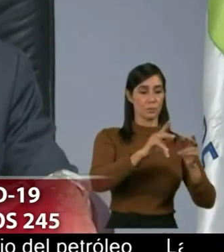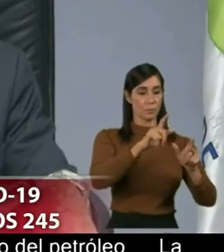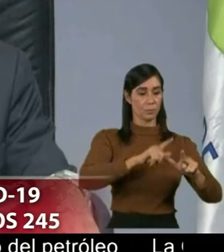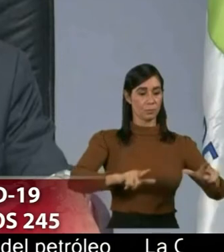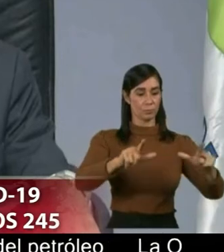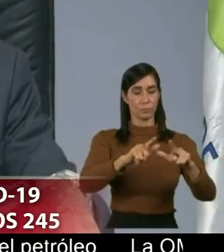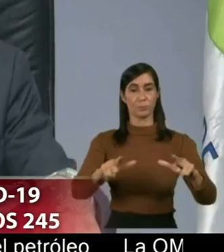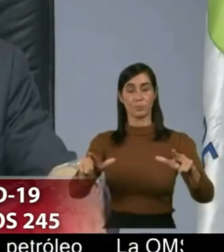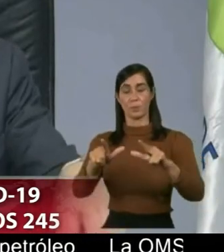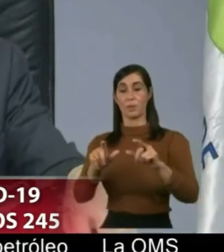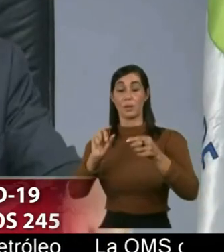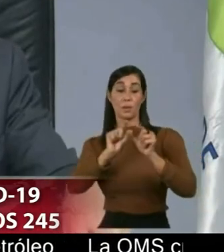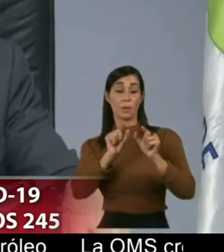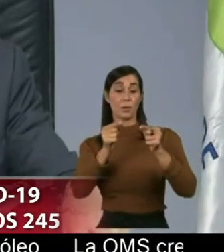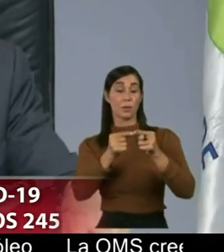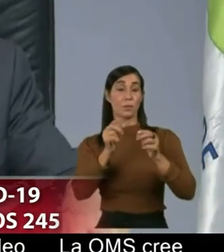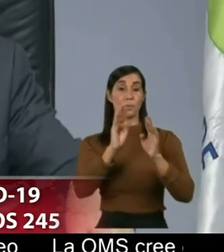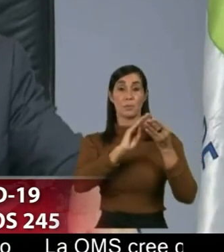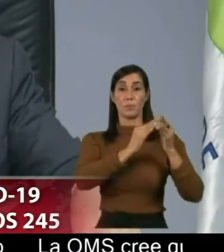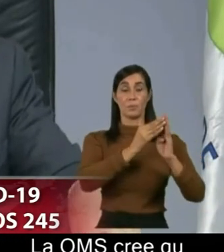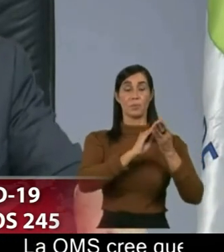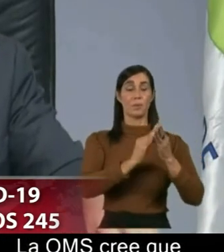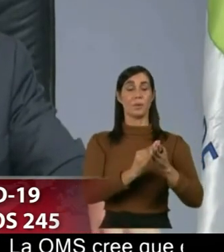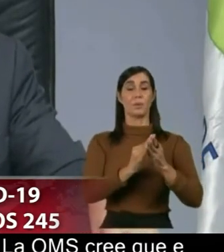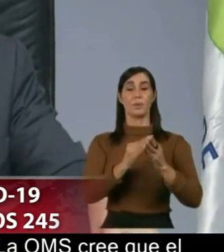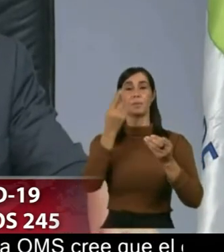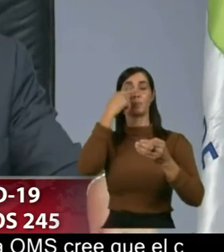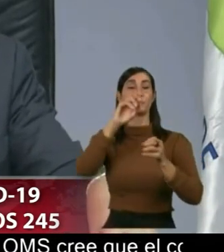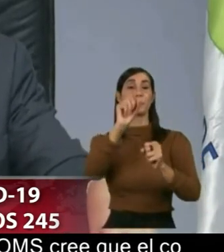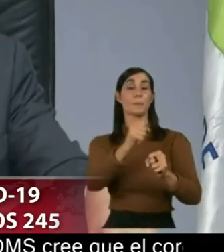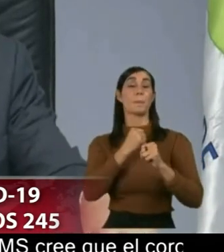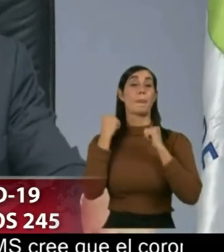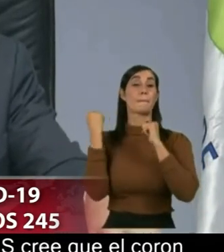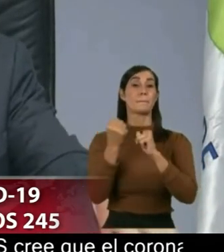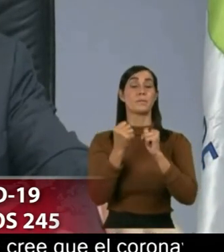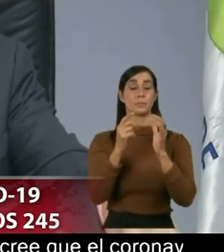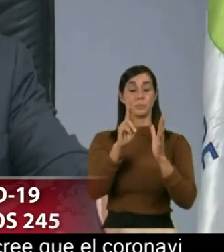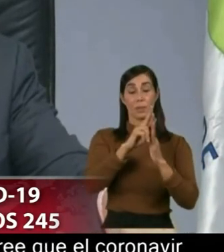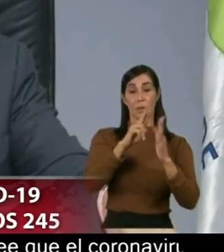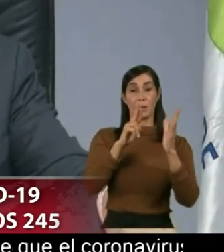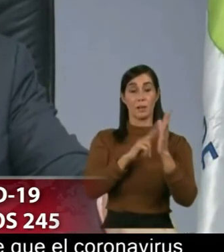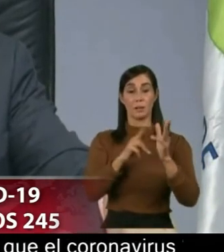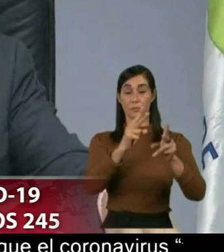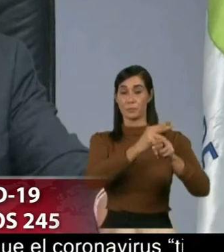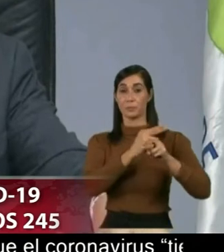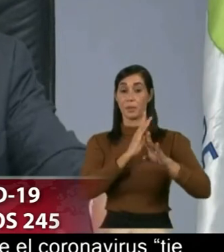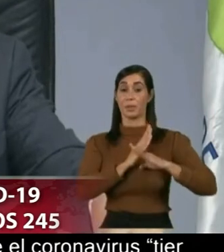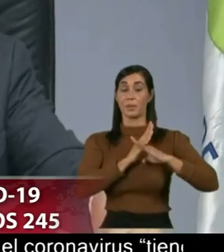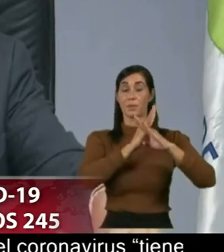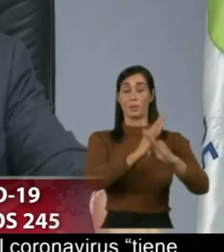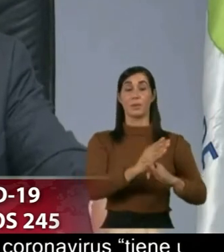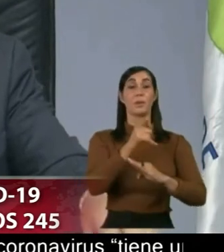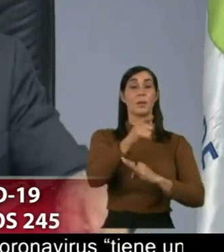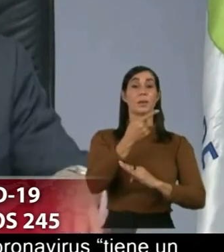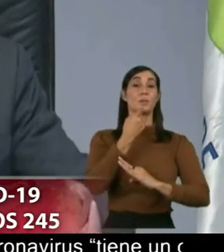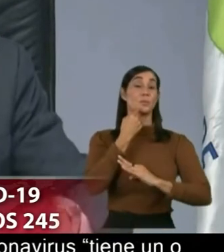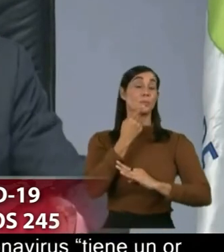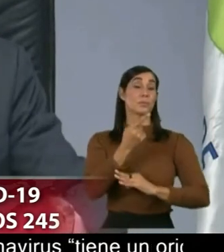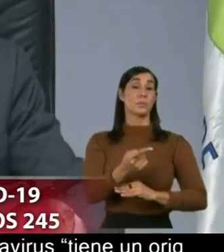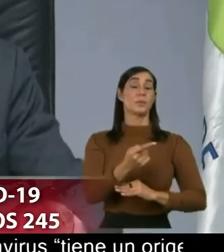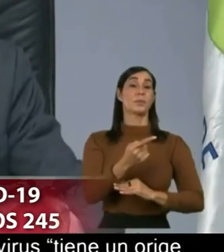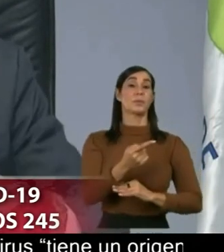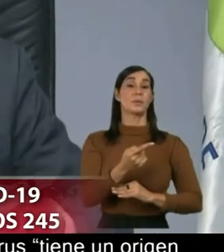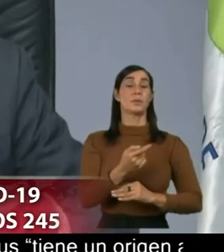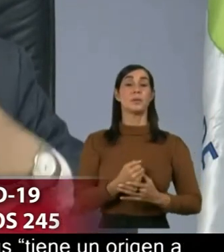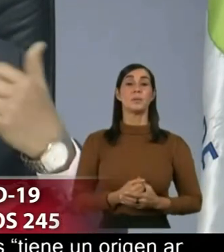organizaciones comunitarias con fines de fortalecer las medidas de prevención a la que usted alude que